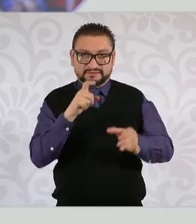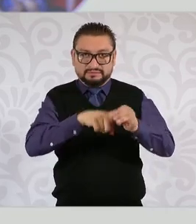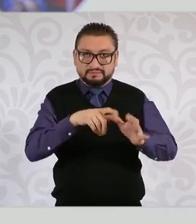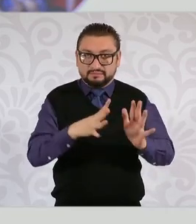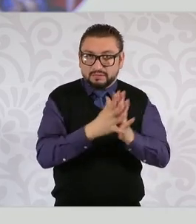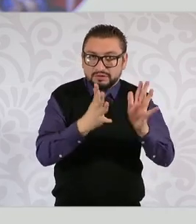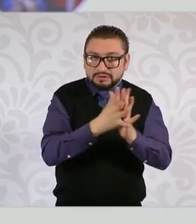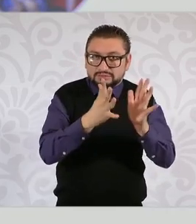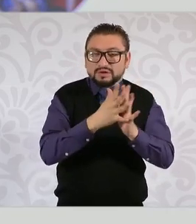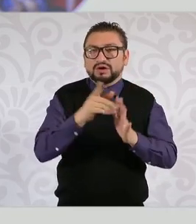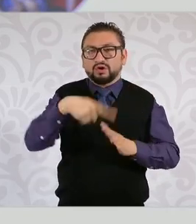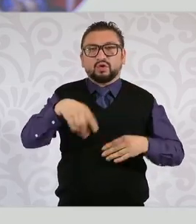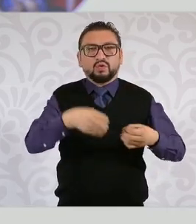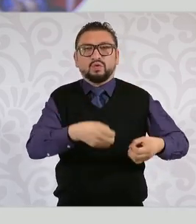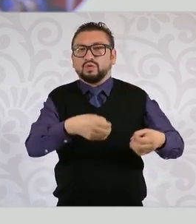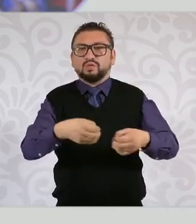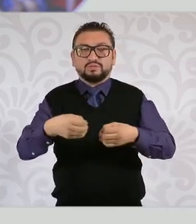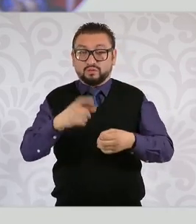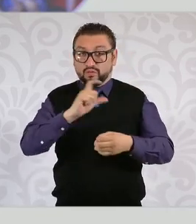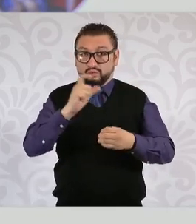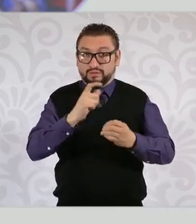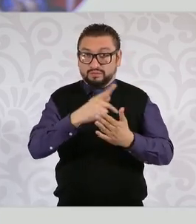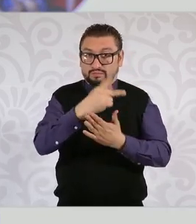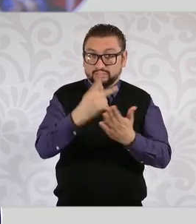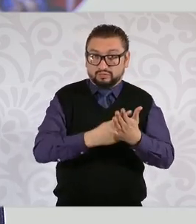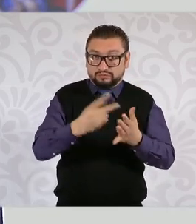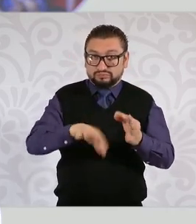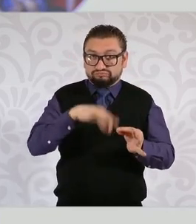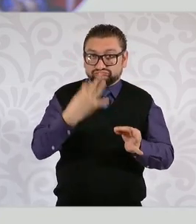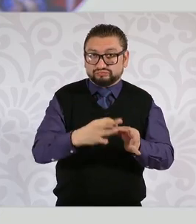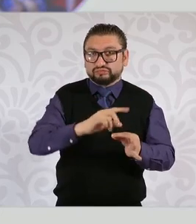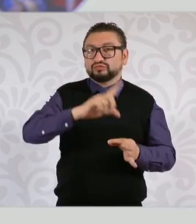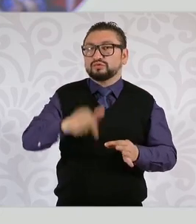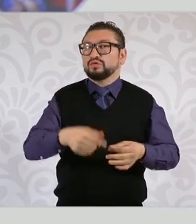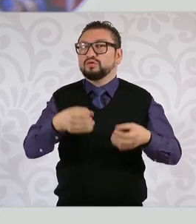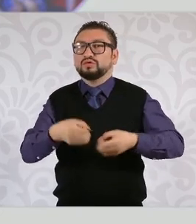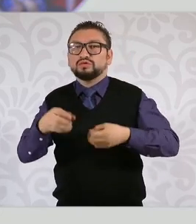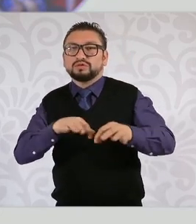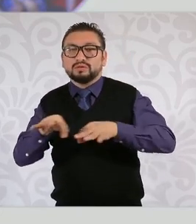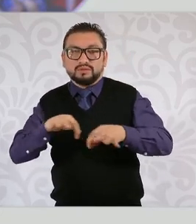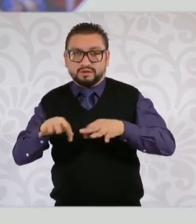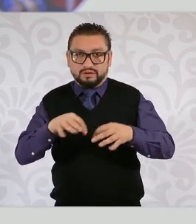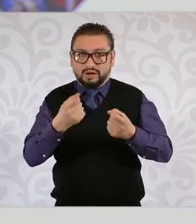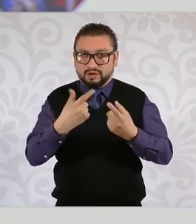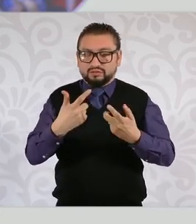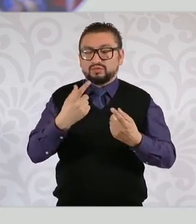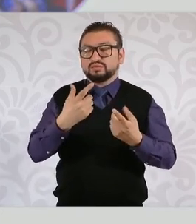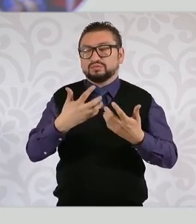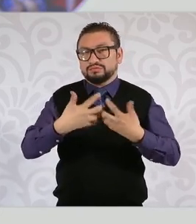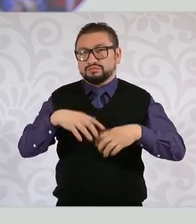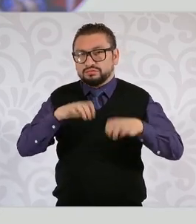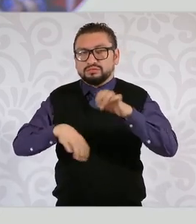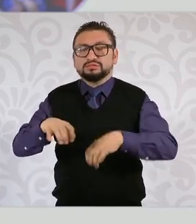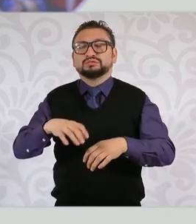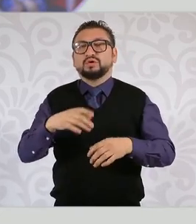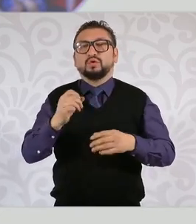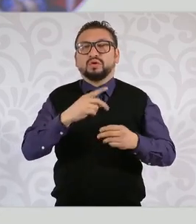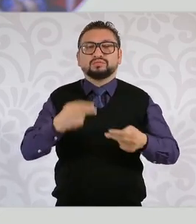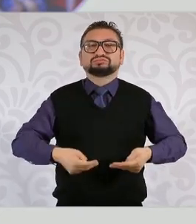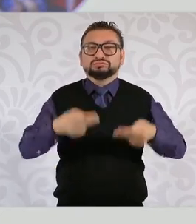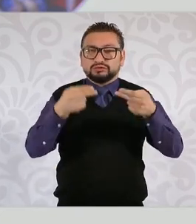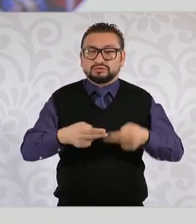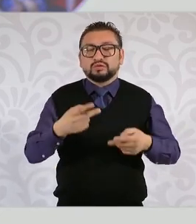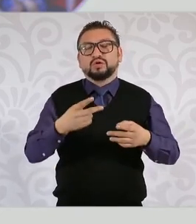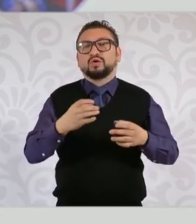encuentran ocupados posterior a su participación en él, ya sea con un empleo, con alguna ocupación productiva